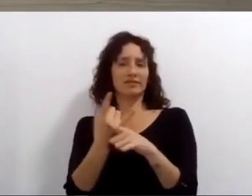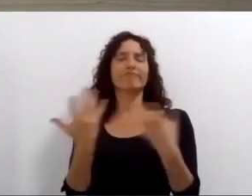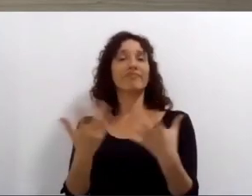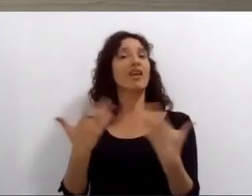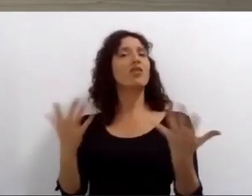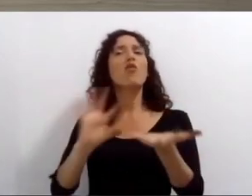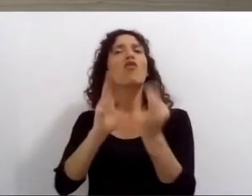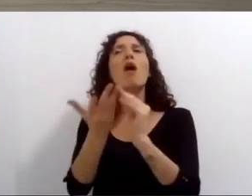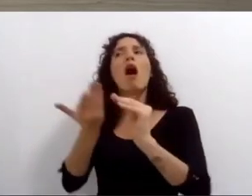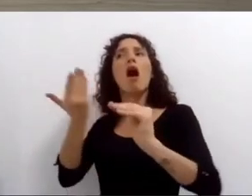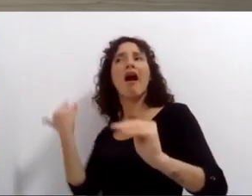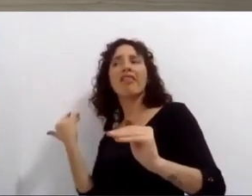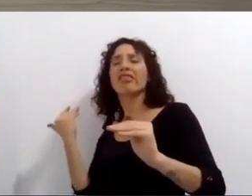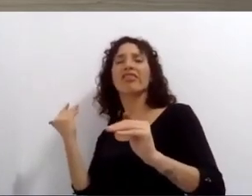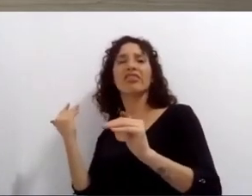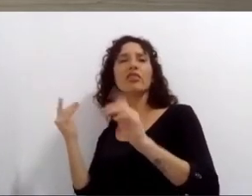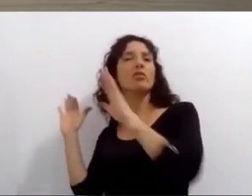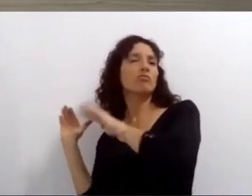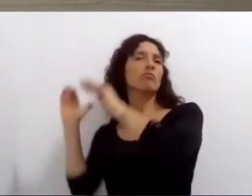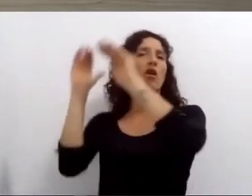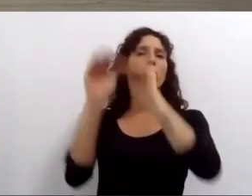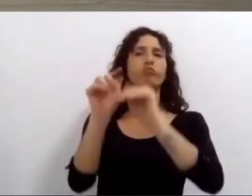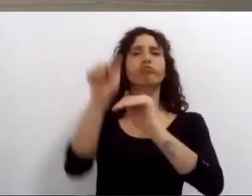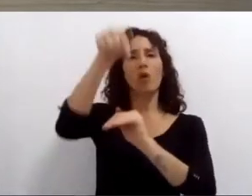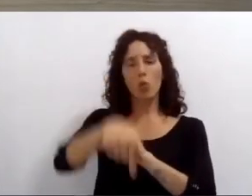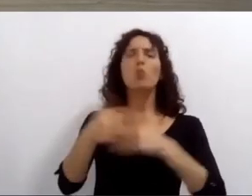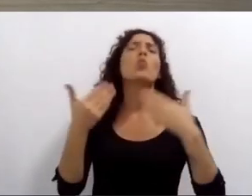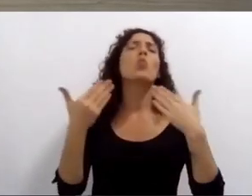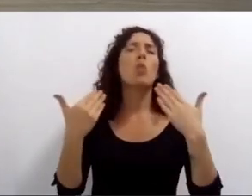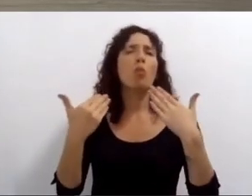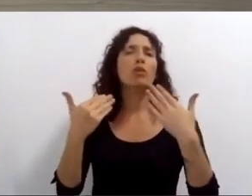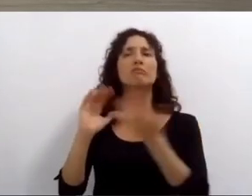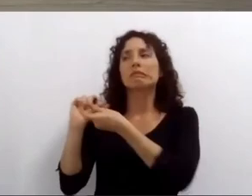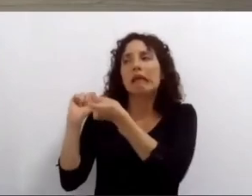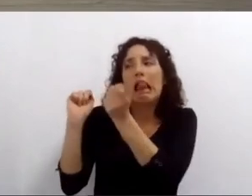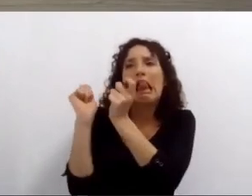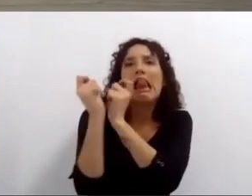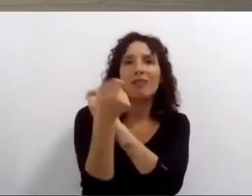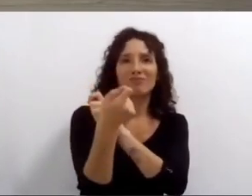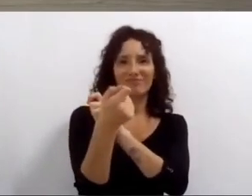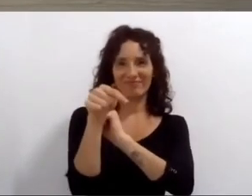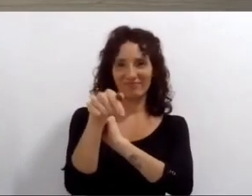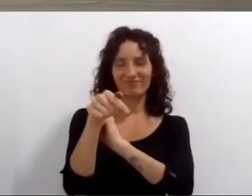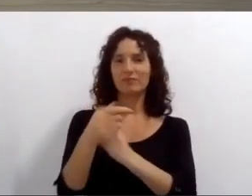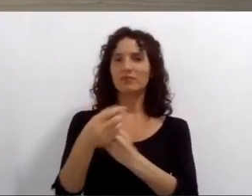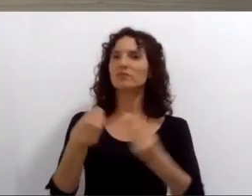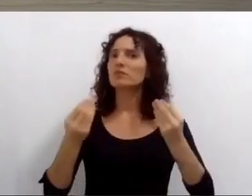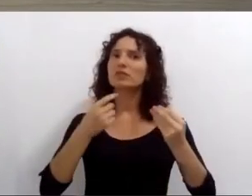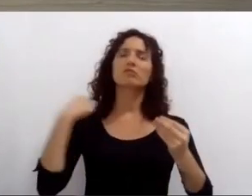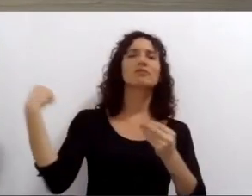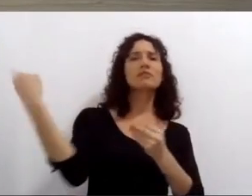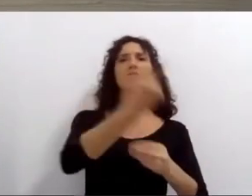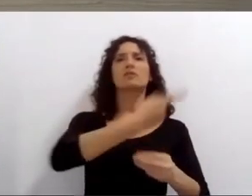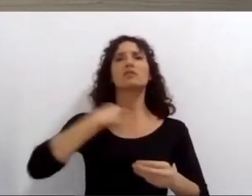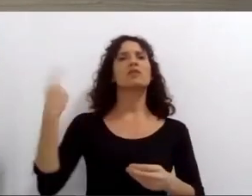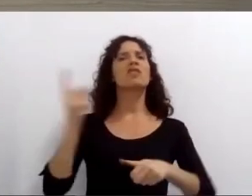volver a la rosarina es también decirle basta a la pérdida de tiempo en pelearnos por todo